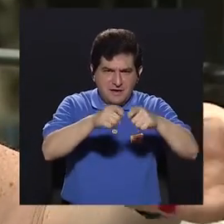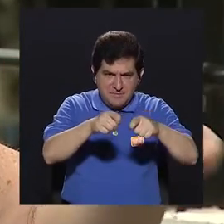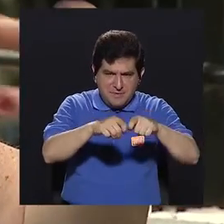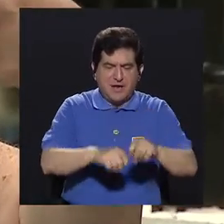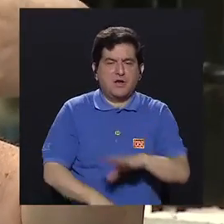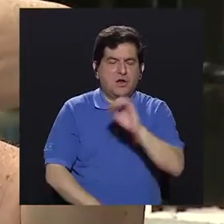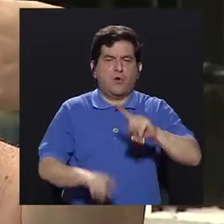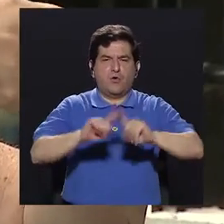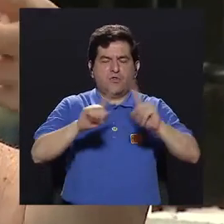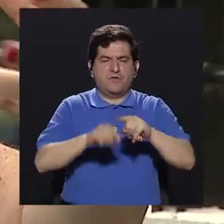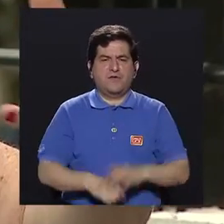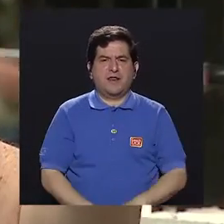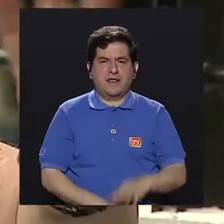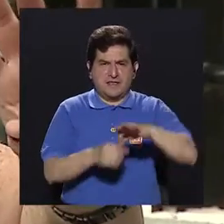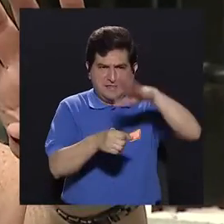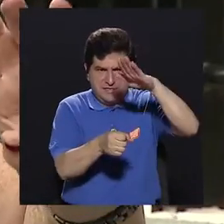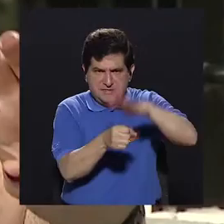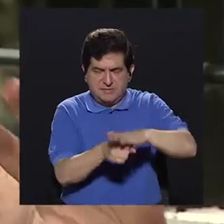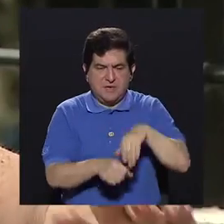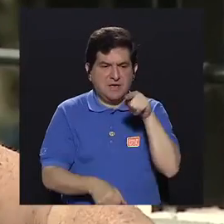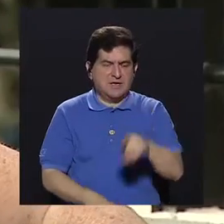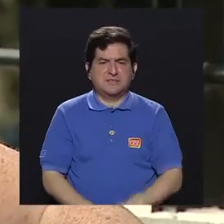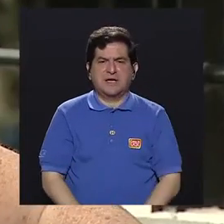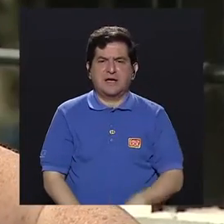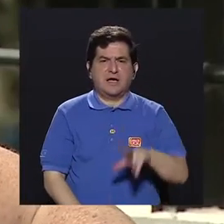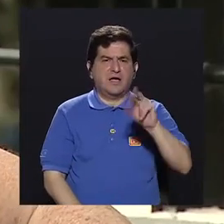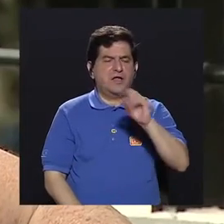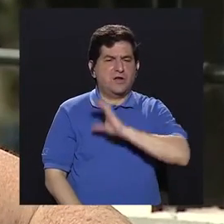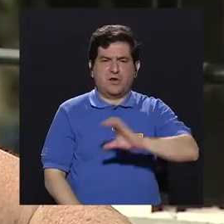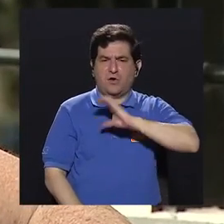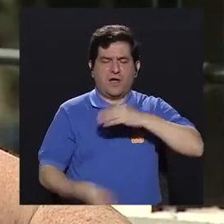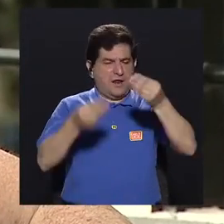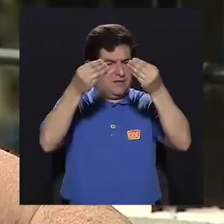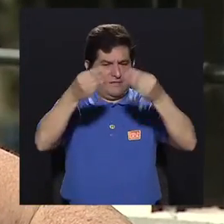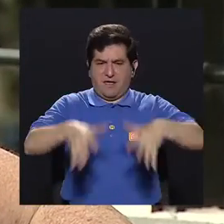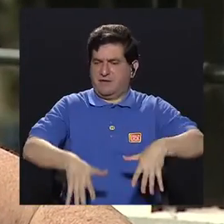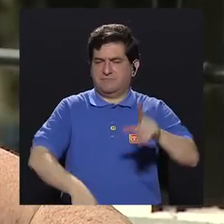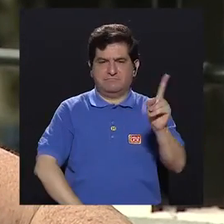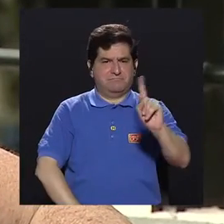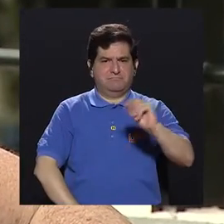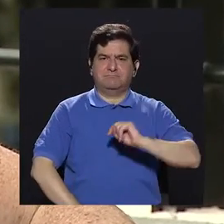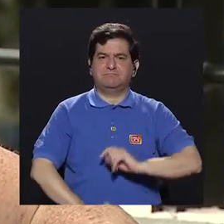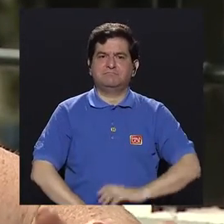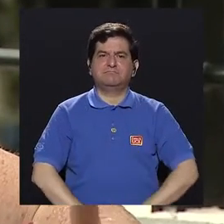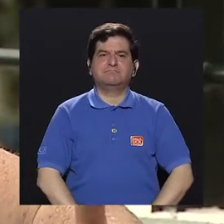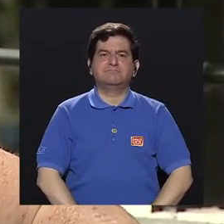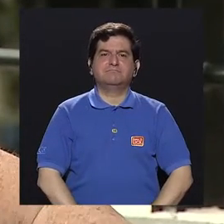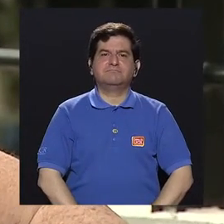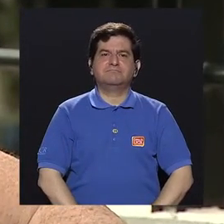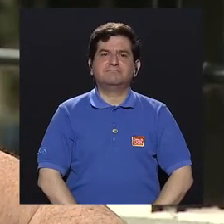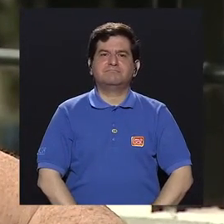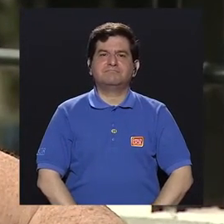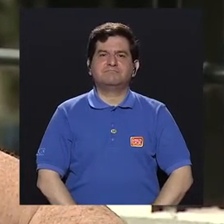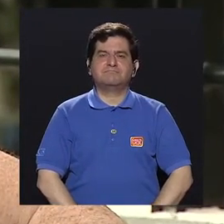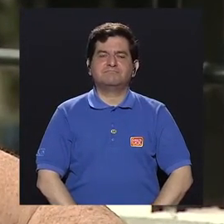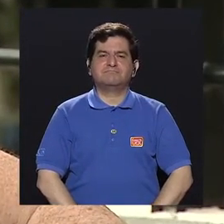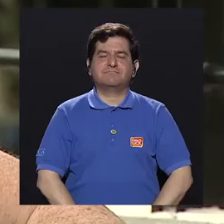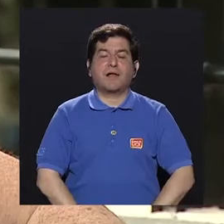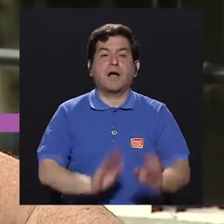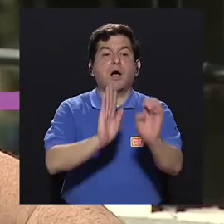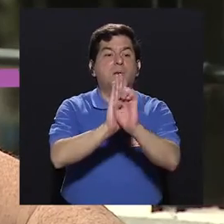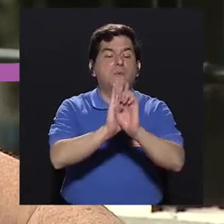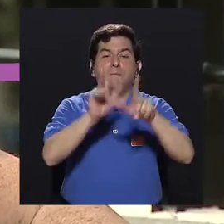que… No pierdan, ¿verdad?, no propiedades. También, bueno, en…